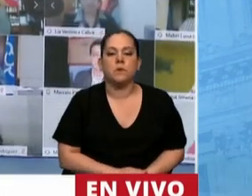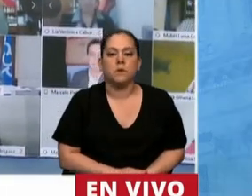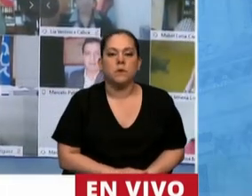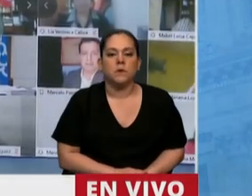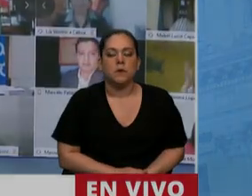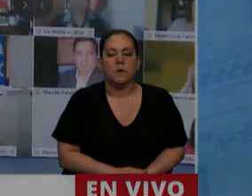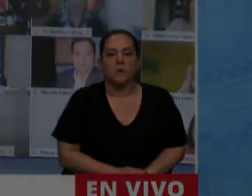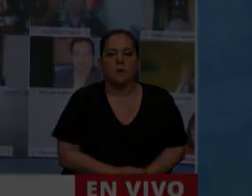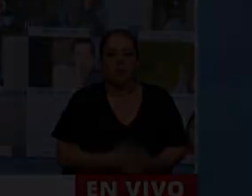Gracias, Diputado.